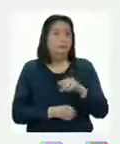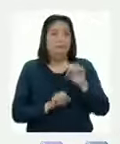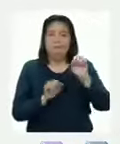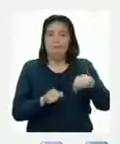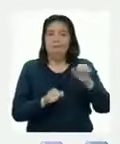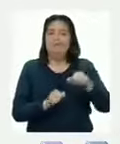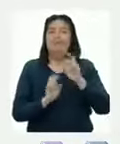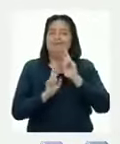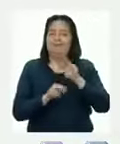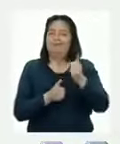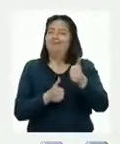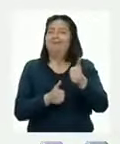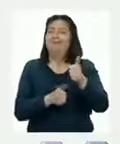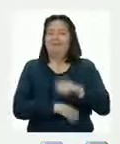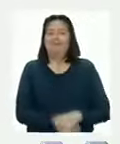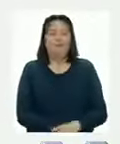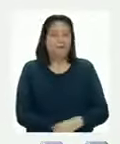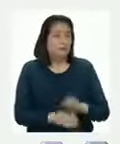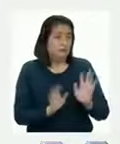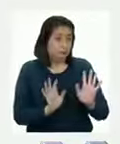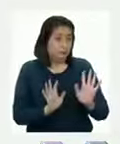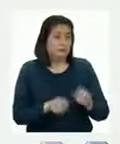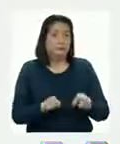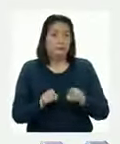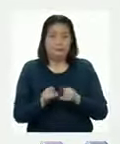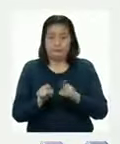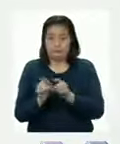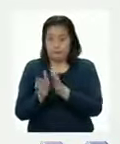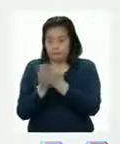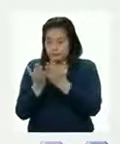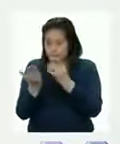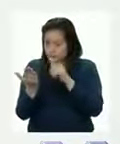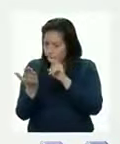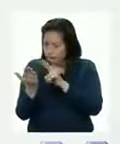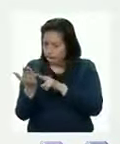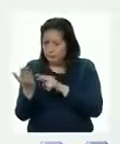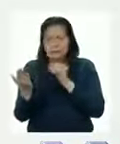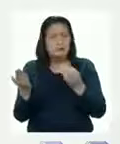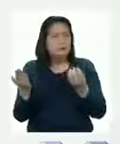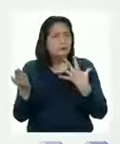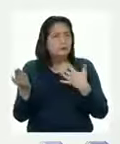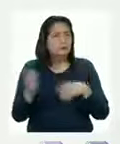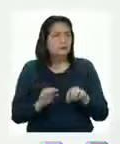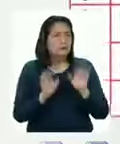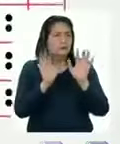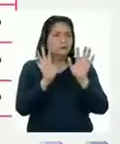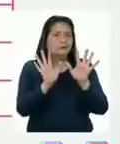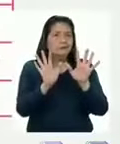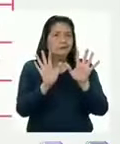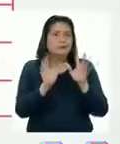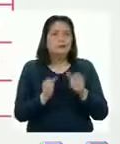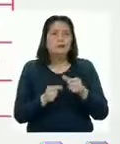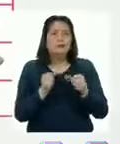Excelentes respuestas Ahora bien, en el mismo libro que encontró Camila se decía que el número diez se representaba así